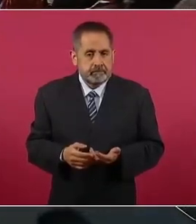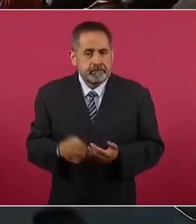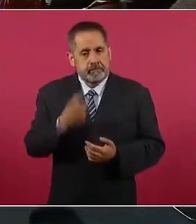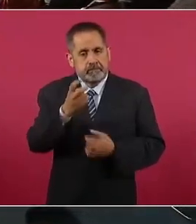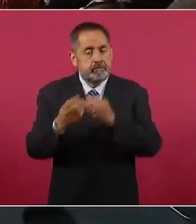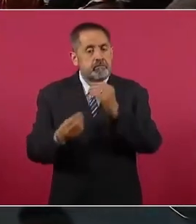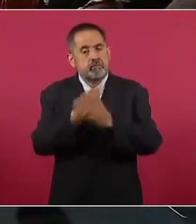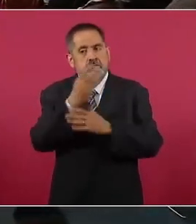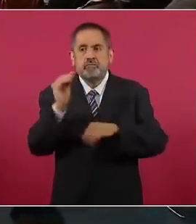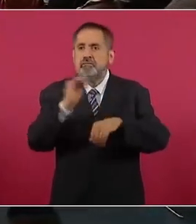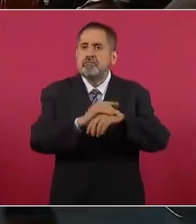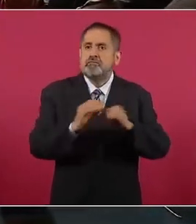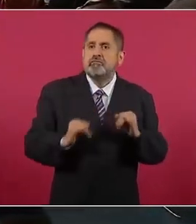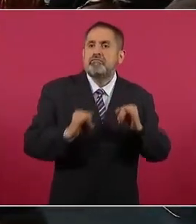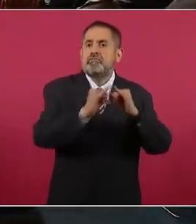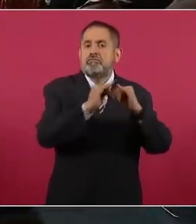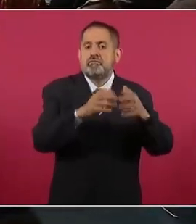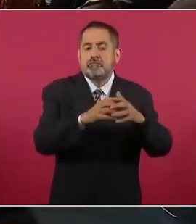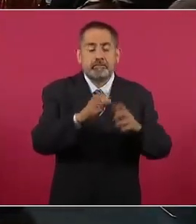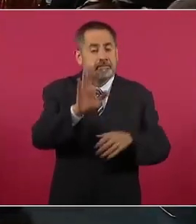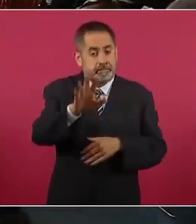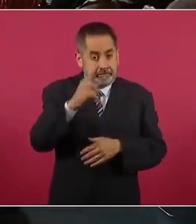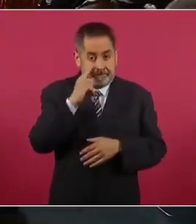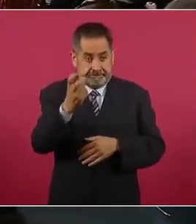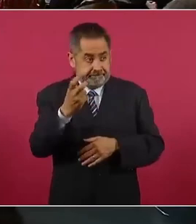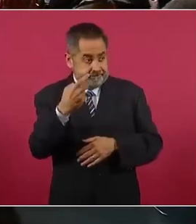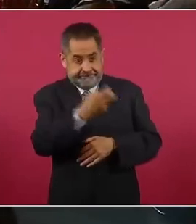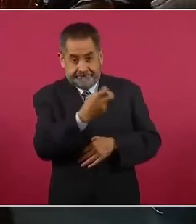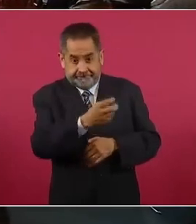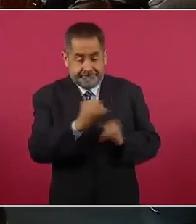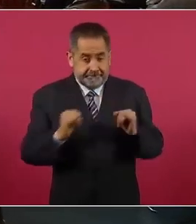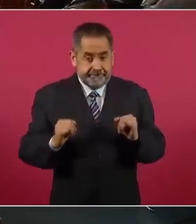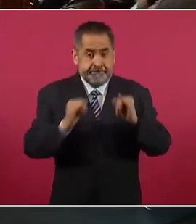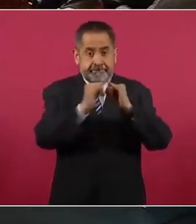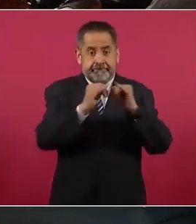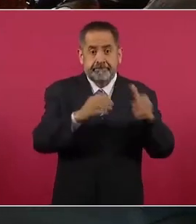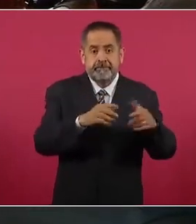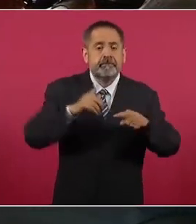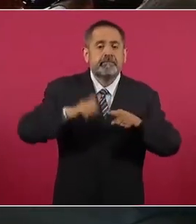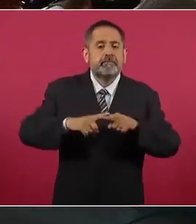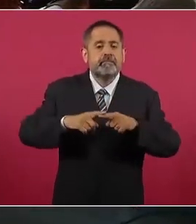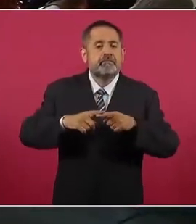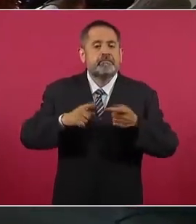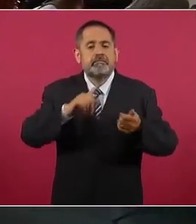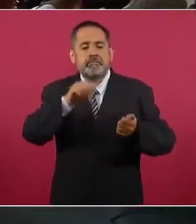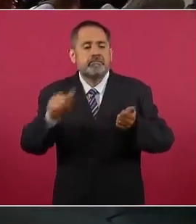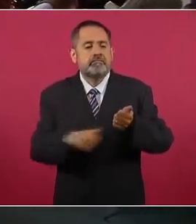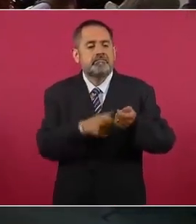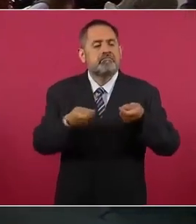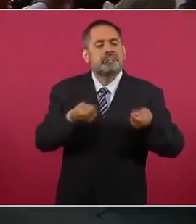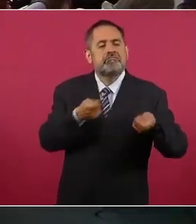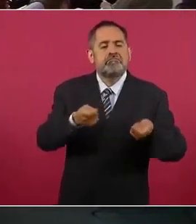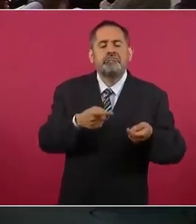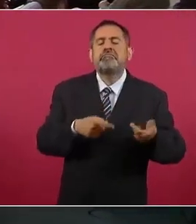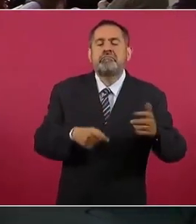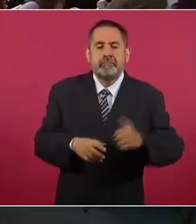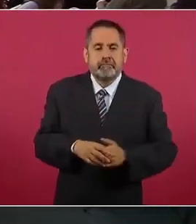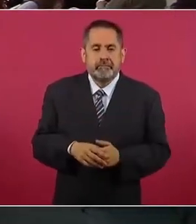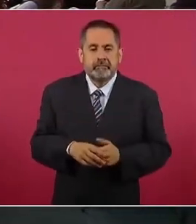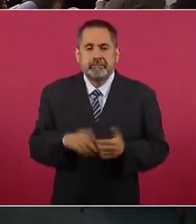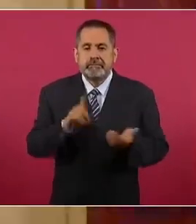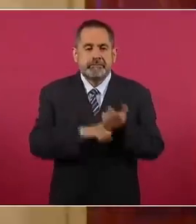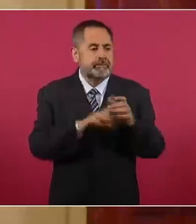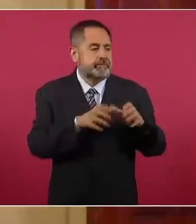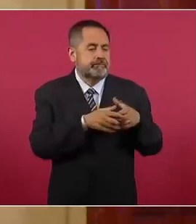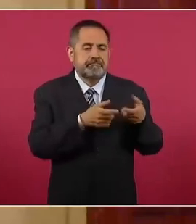instituto, pues ese instituto está controlado por los